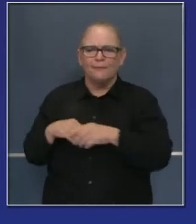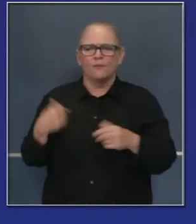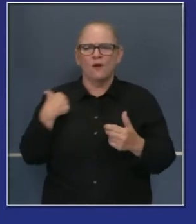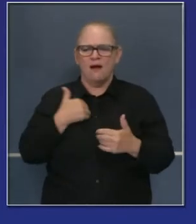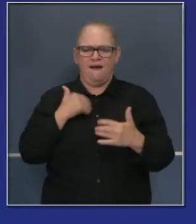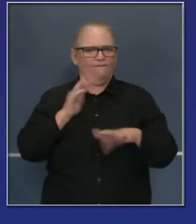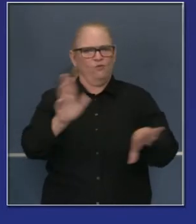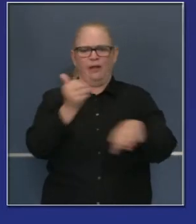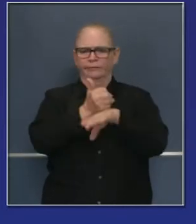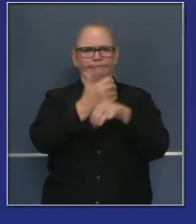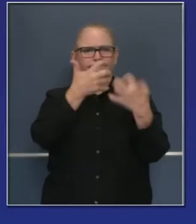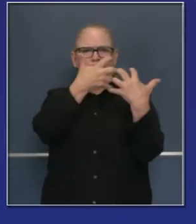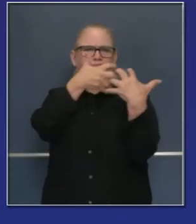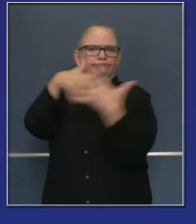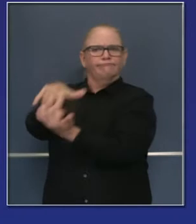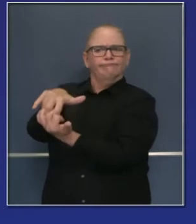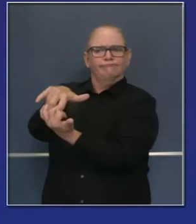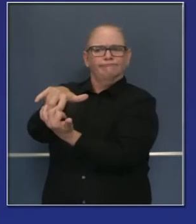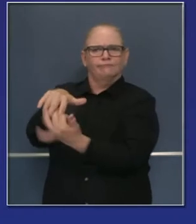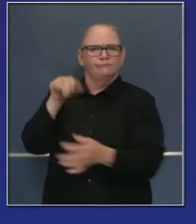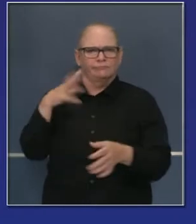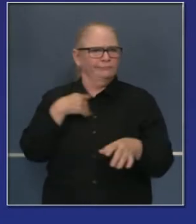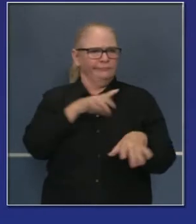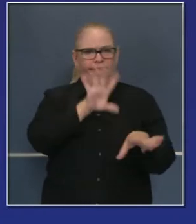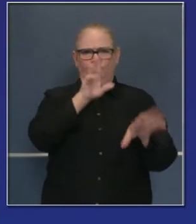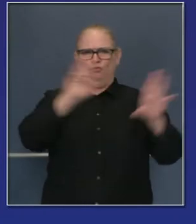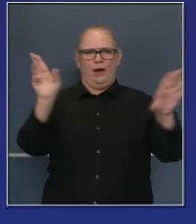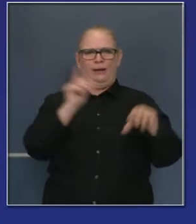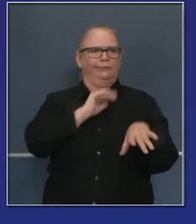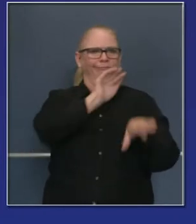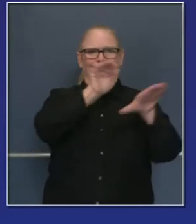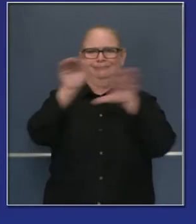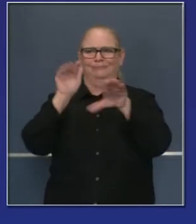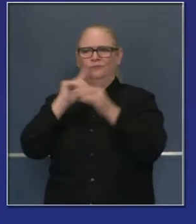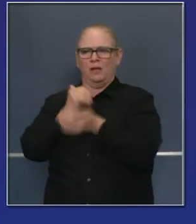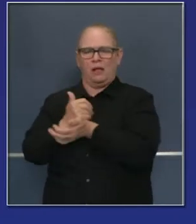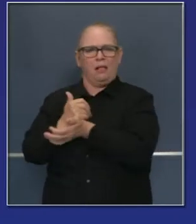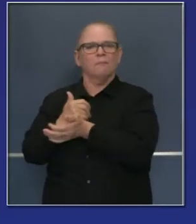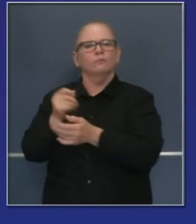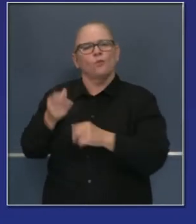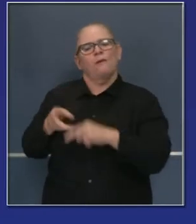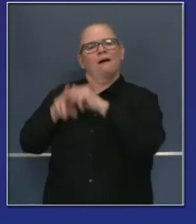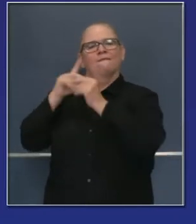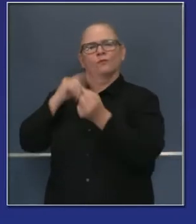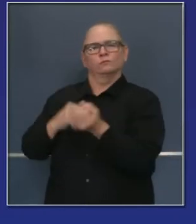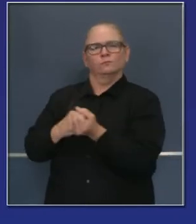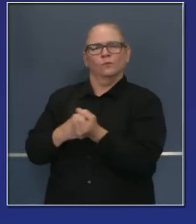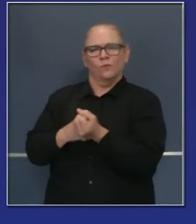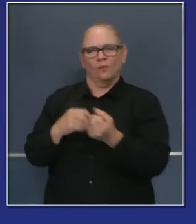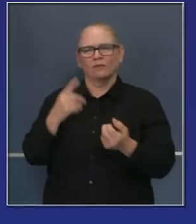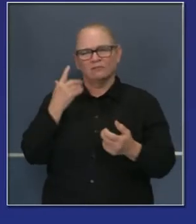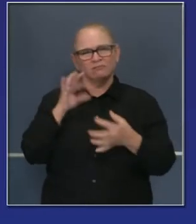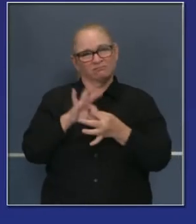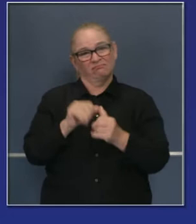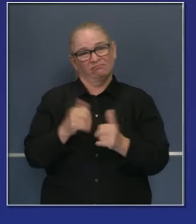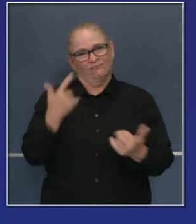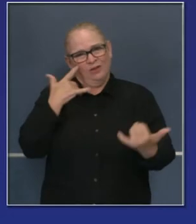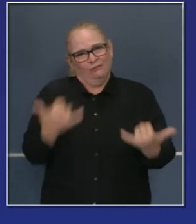así como algunas de las procuraciones de equipo